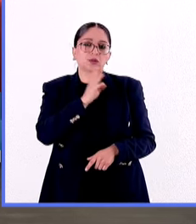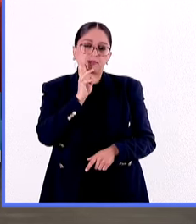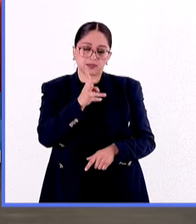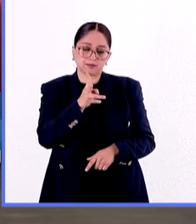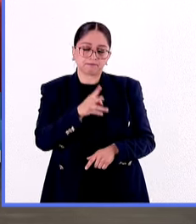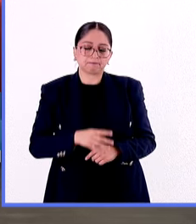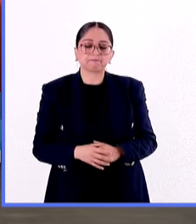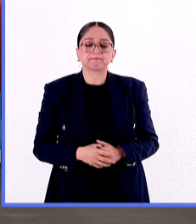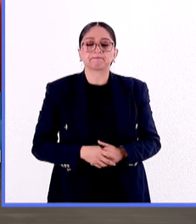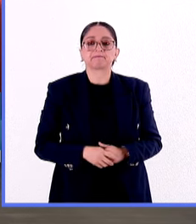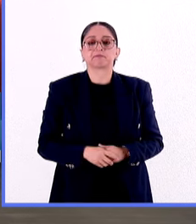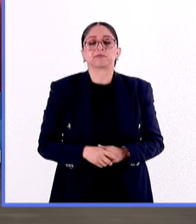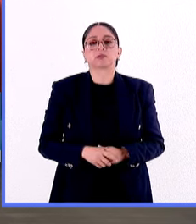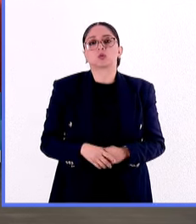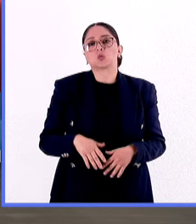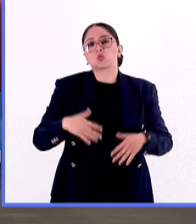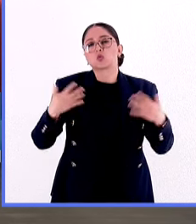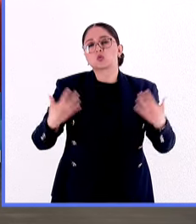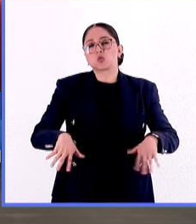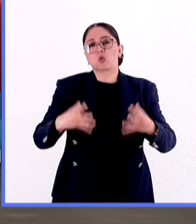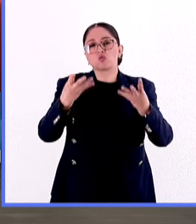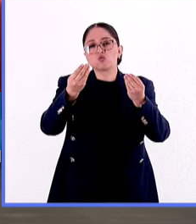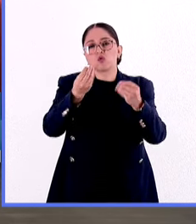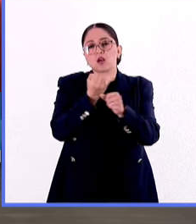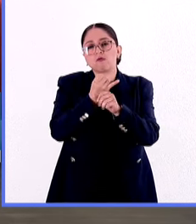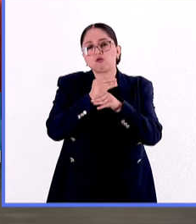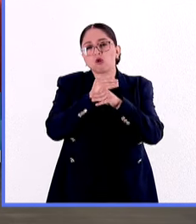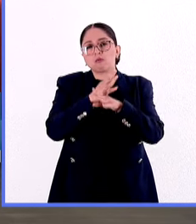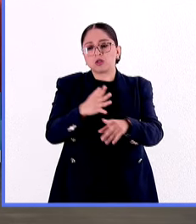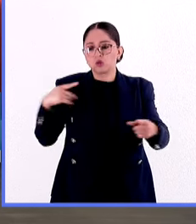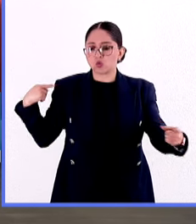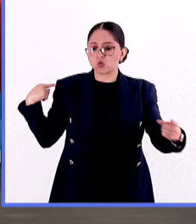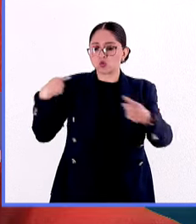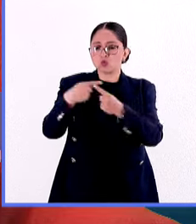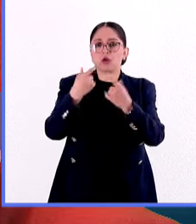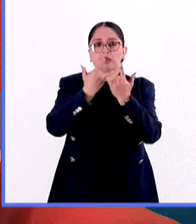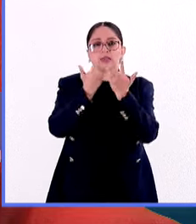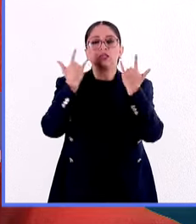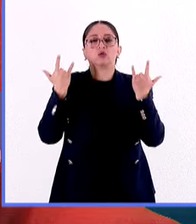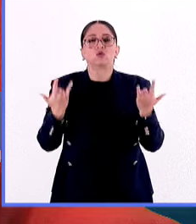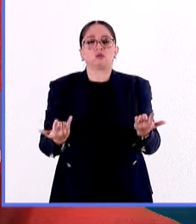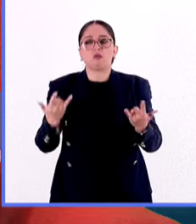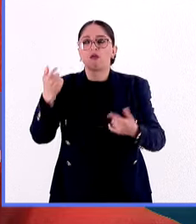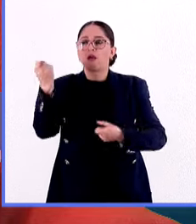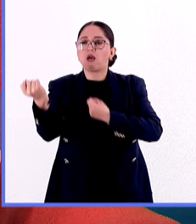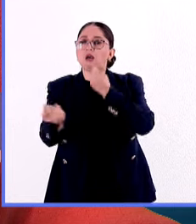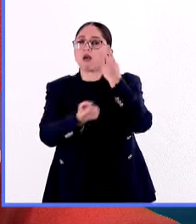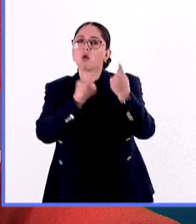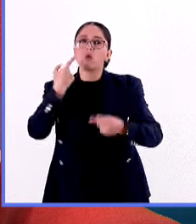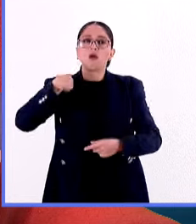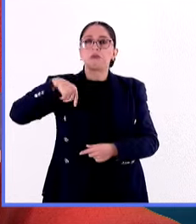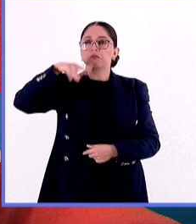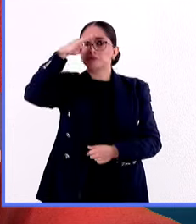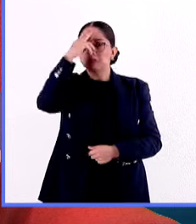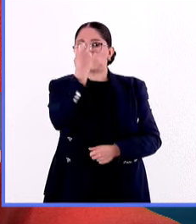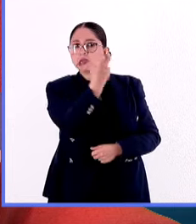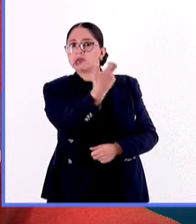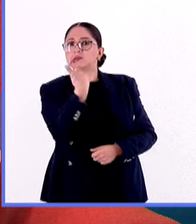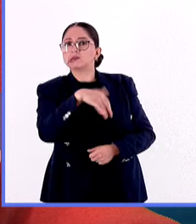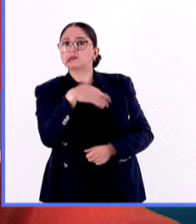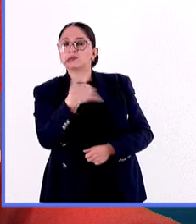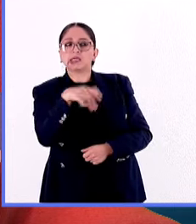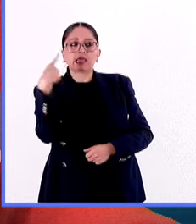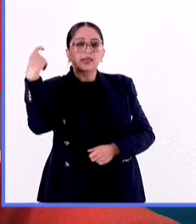Son muchos datos, son muchos momentos históricos, cosas que nos pueden parecer complicadas por